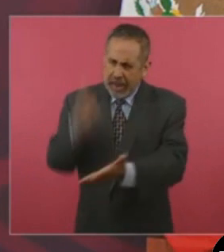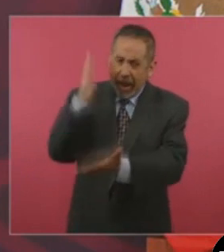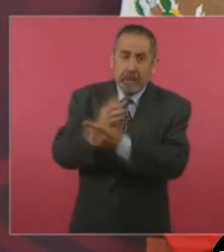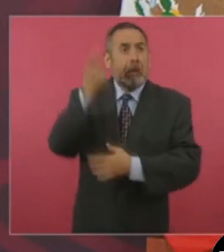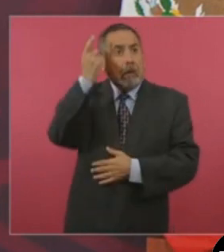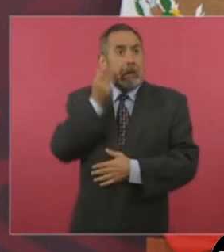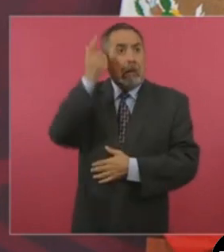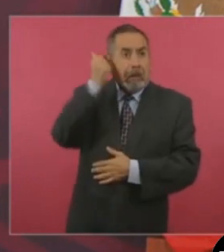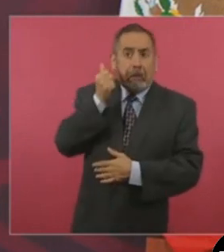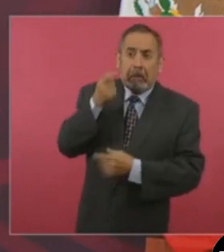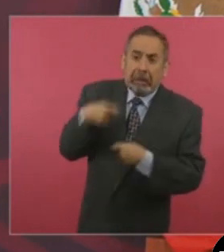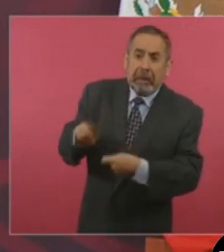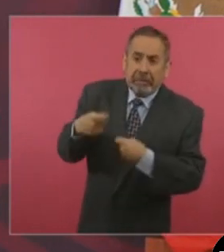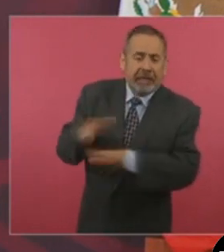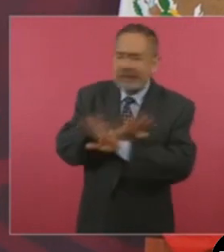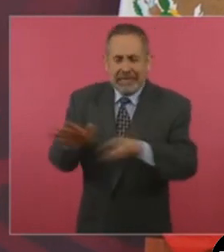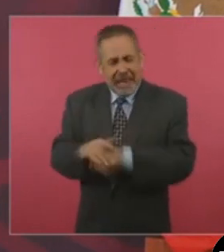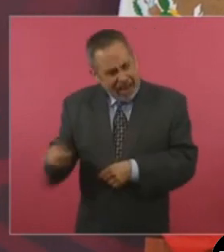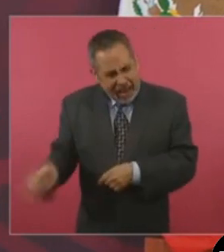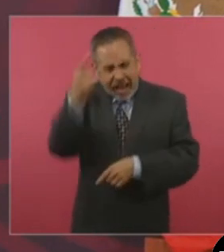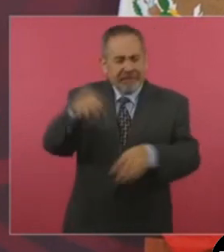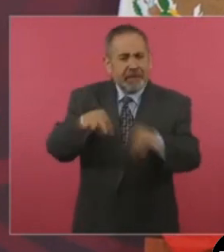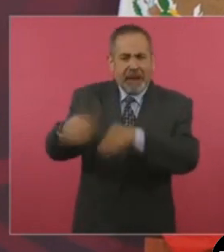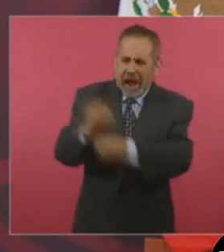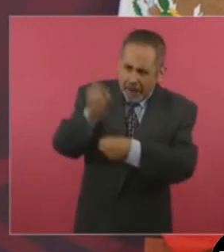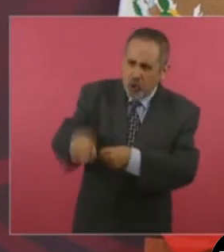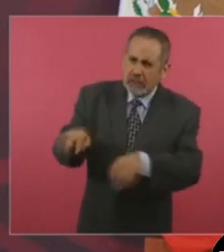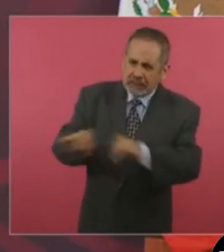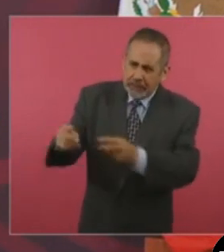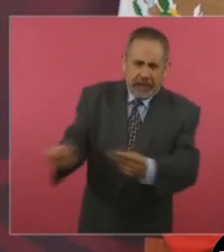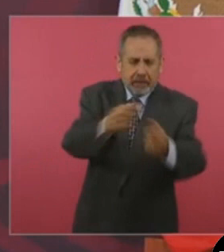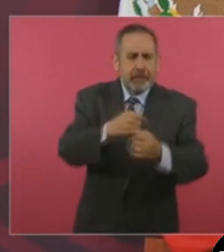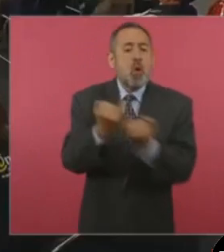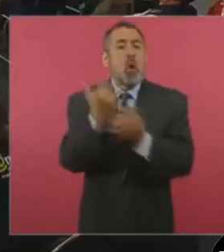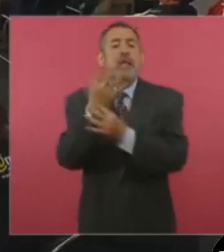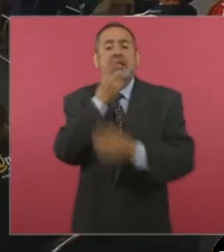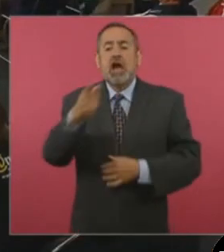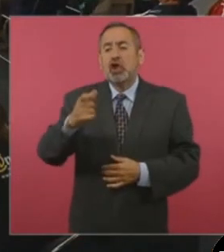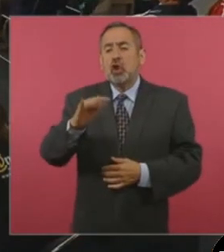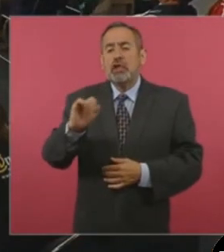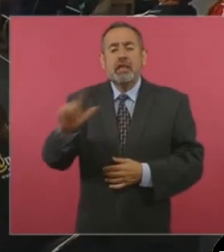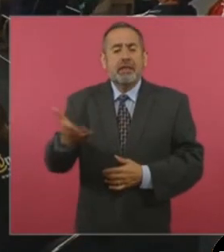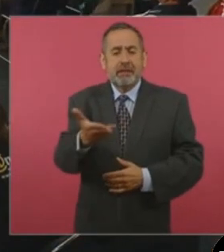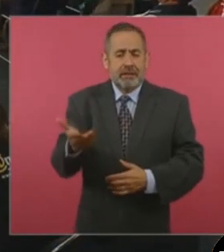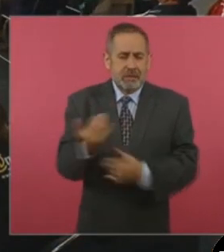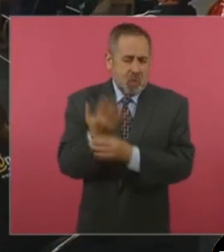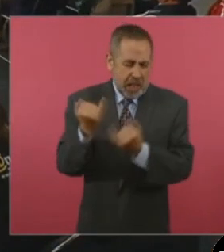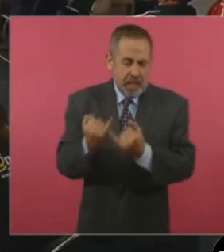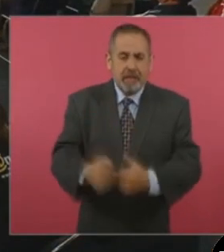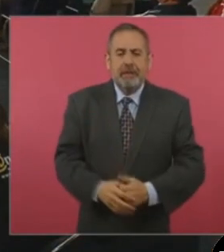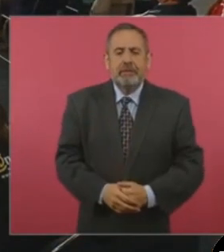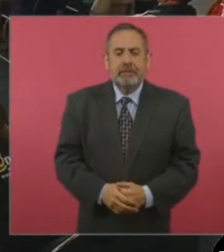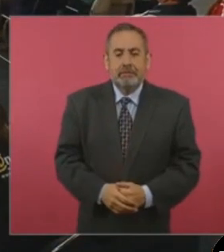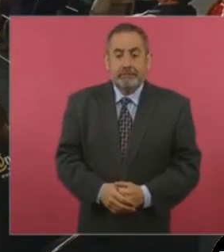recibiendo programas sociales. A trabajar, cabrones, como dice Xochitl. Ahí está.